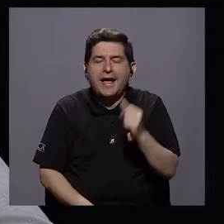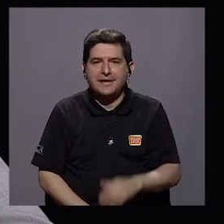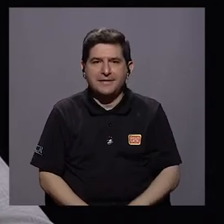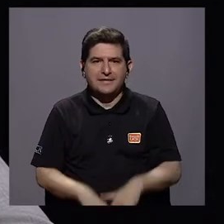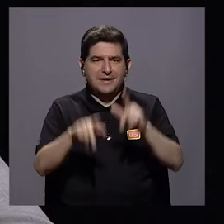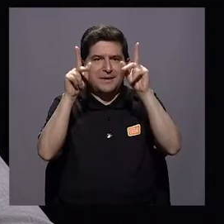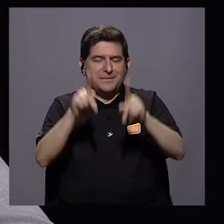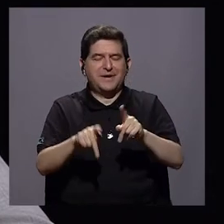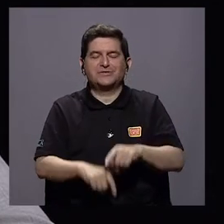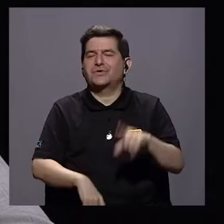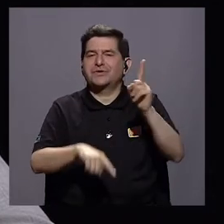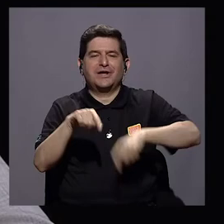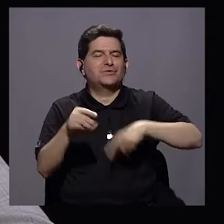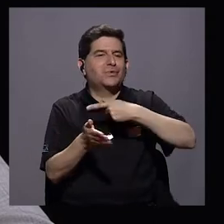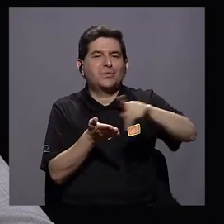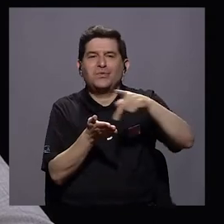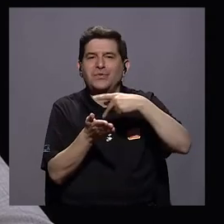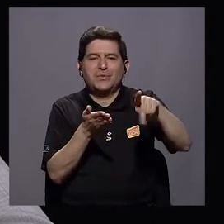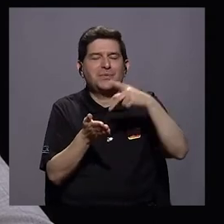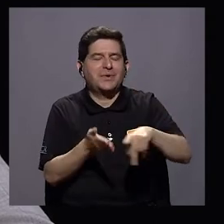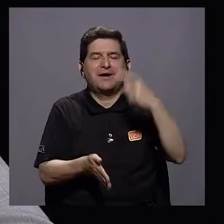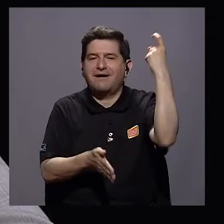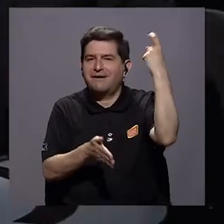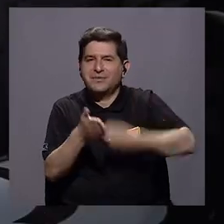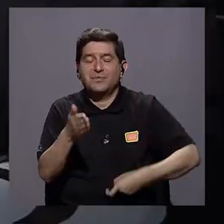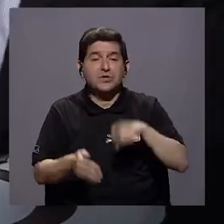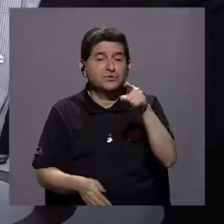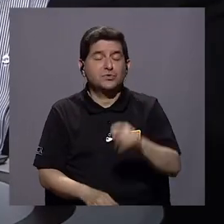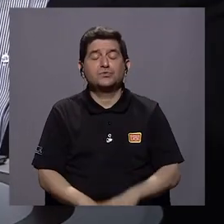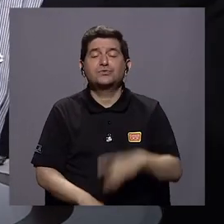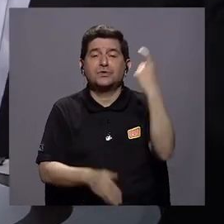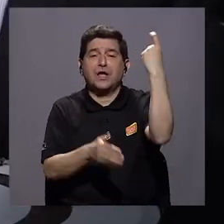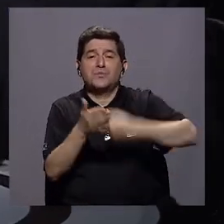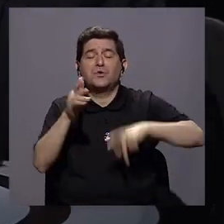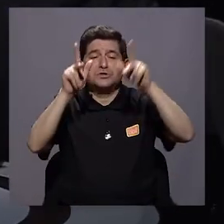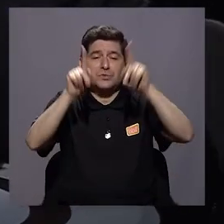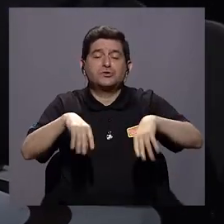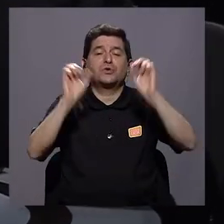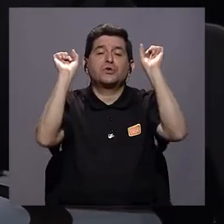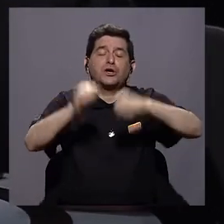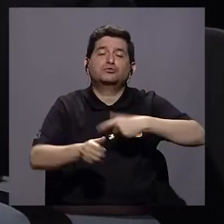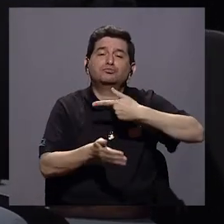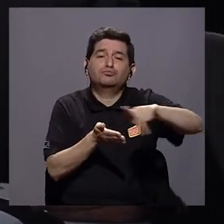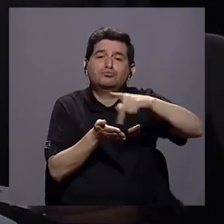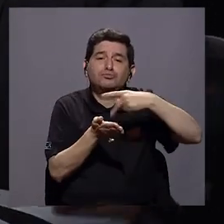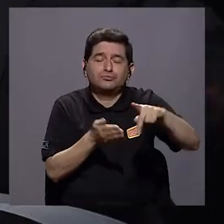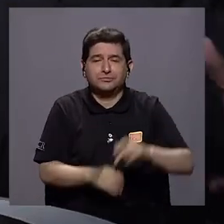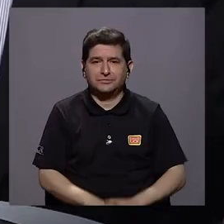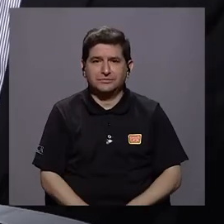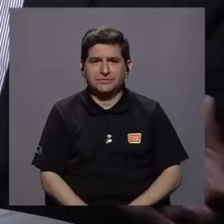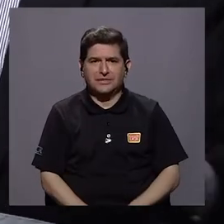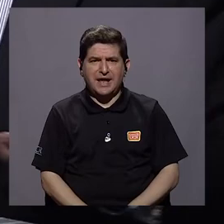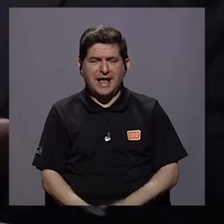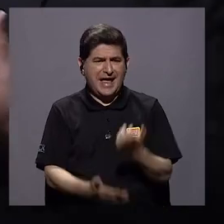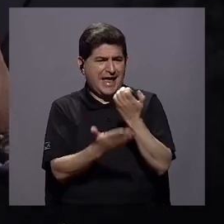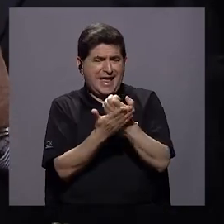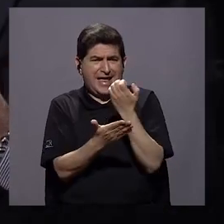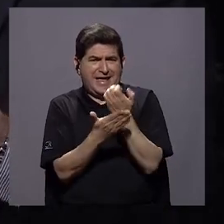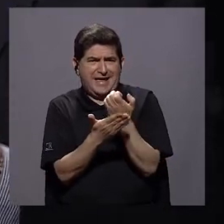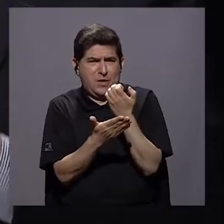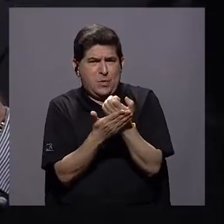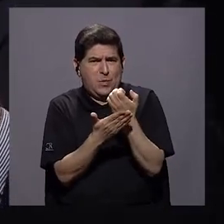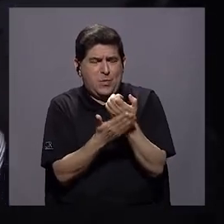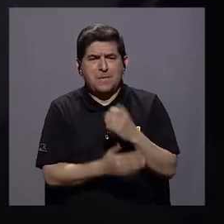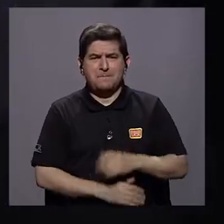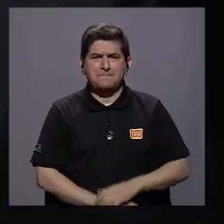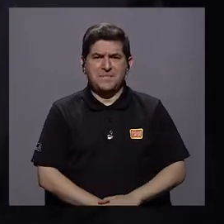La gente no va a poder pagar los impuestos. Usted pone impuestos cuando la gente los puede pagar. Y cuando la economía